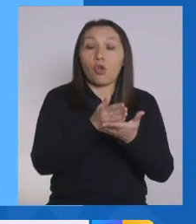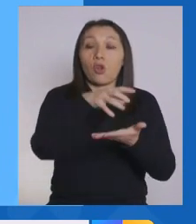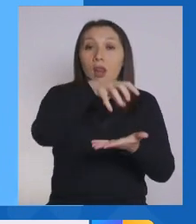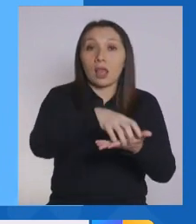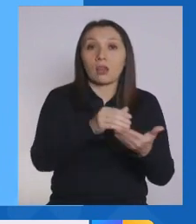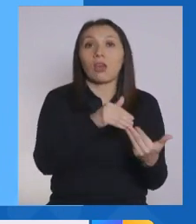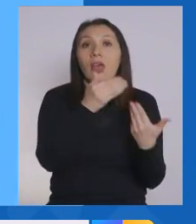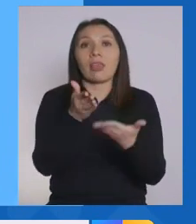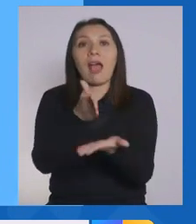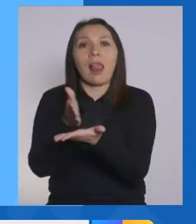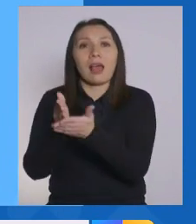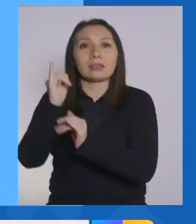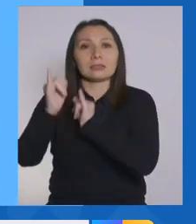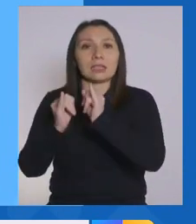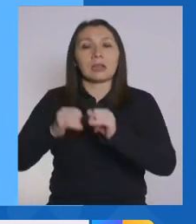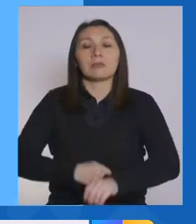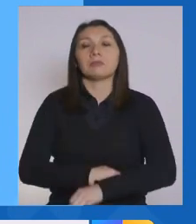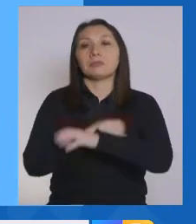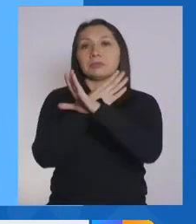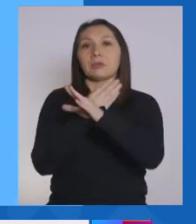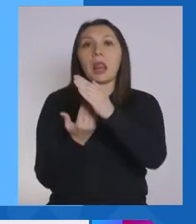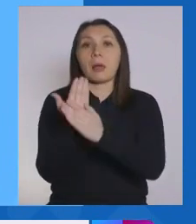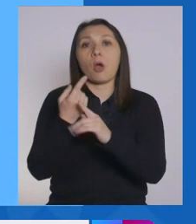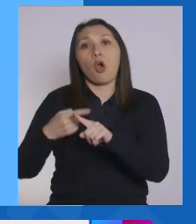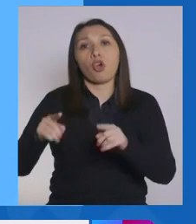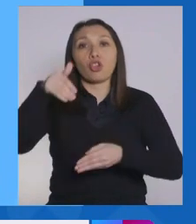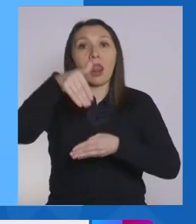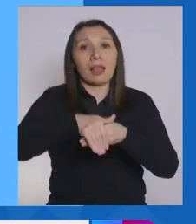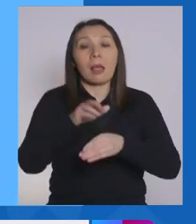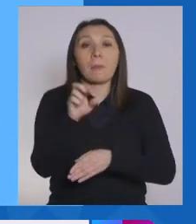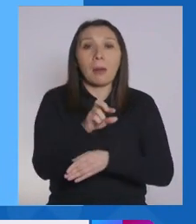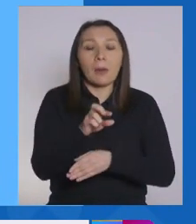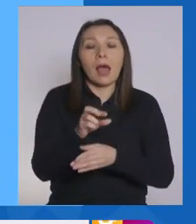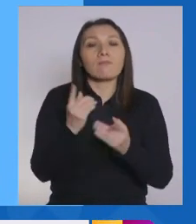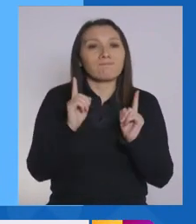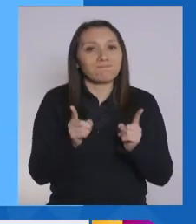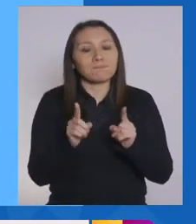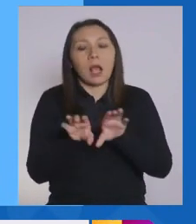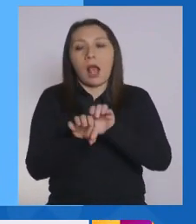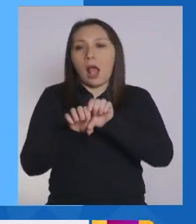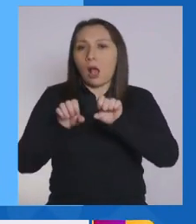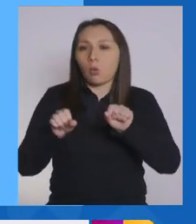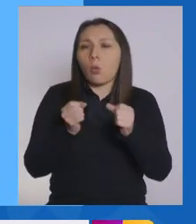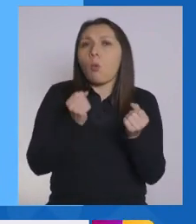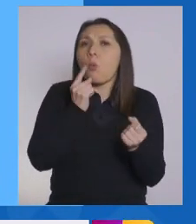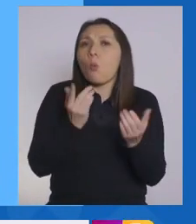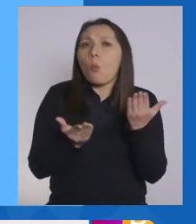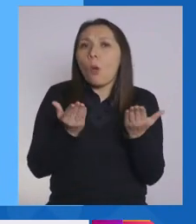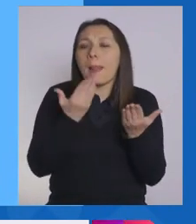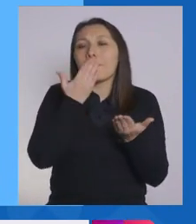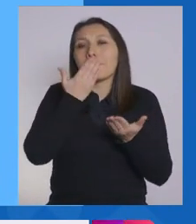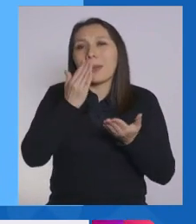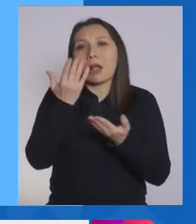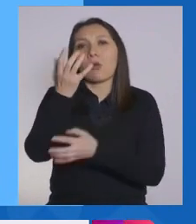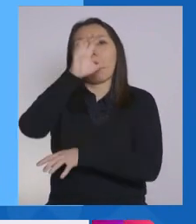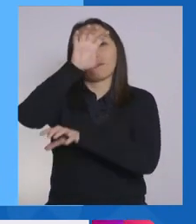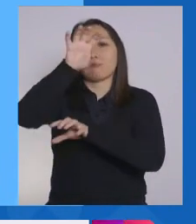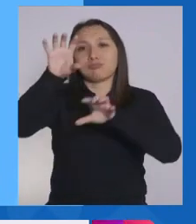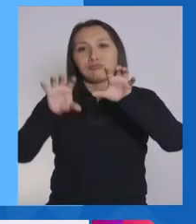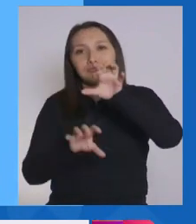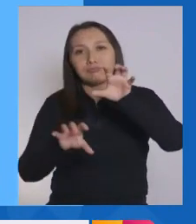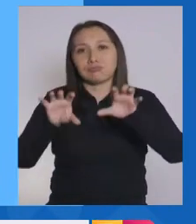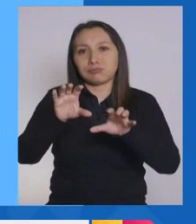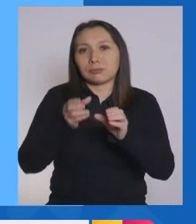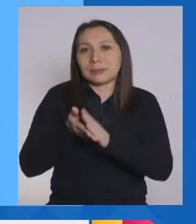entregan las clases online en la mañana, otros en las tardes. Bueno, los padres se tienen que organizar para que esto sea de la mejor manera.